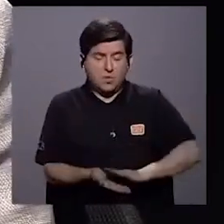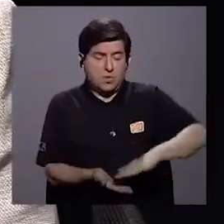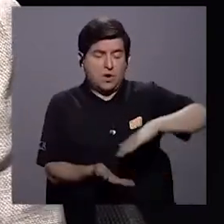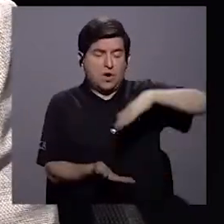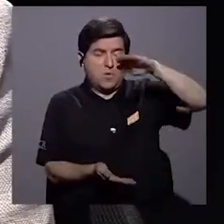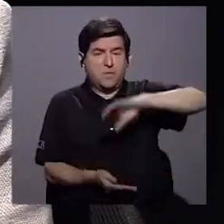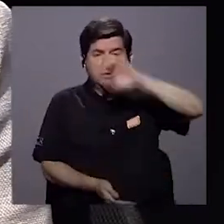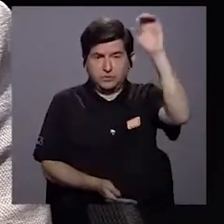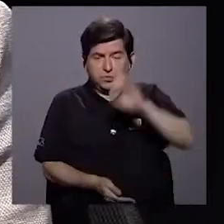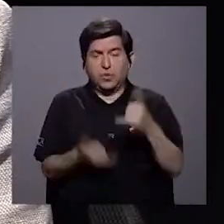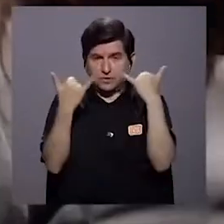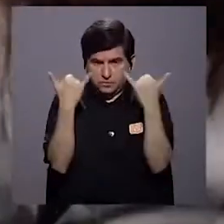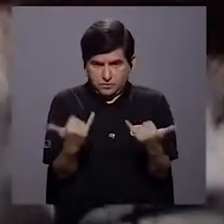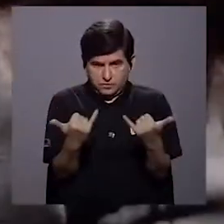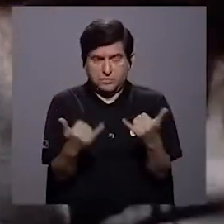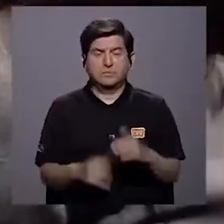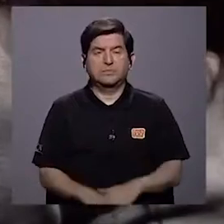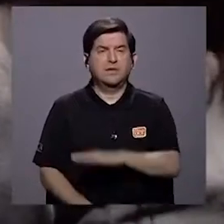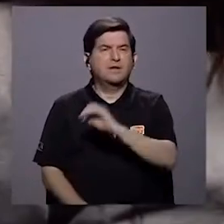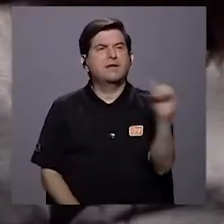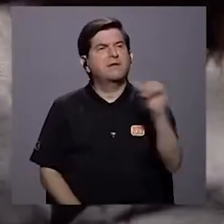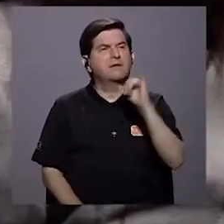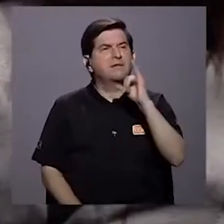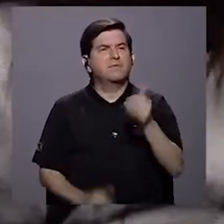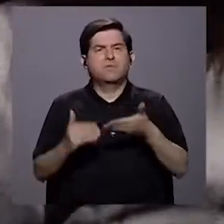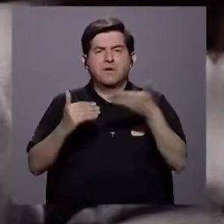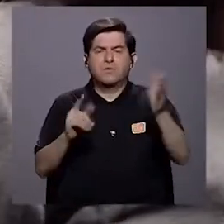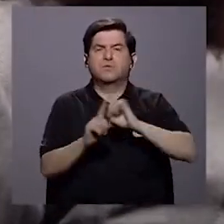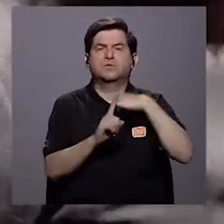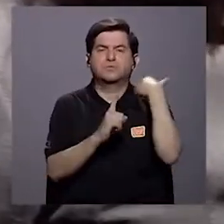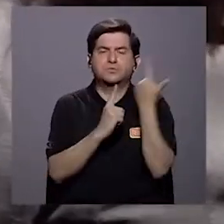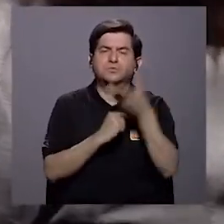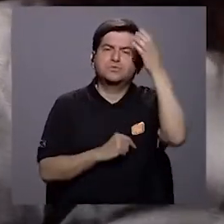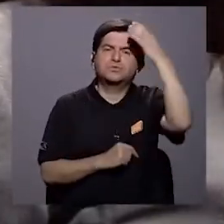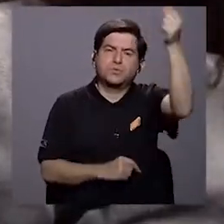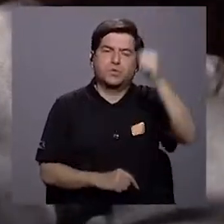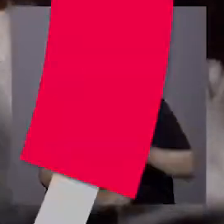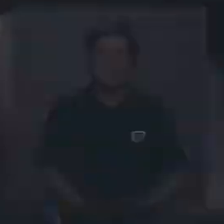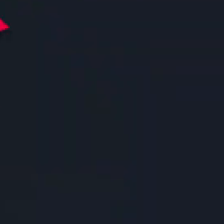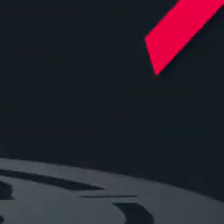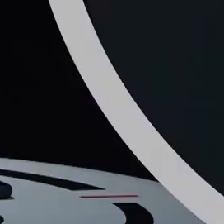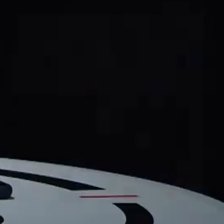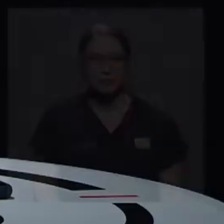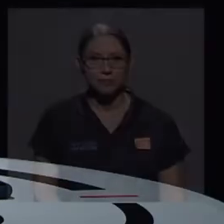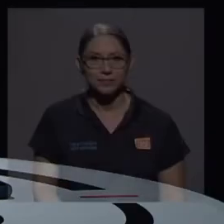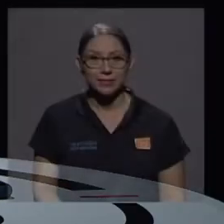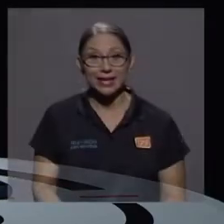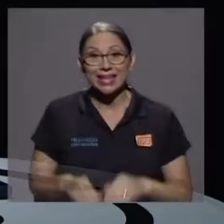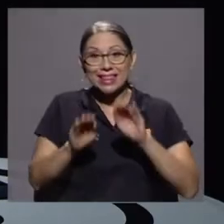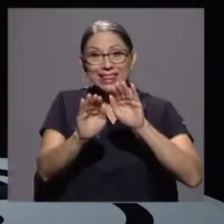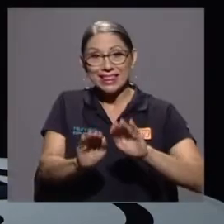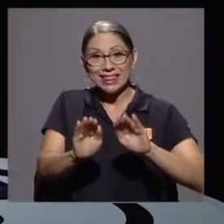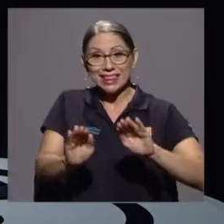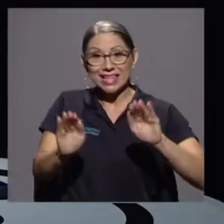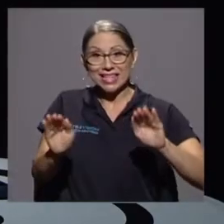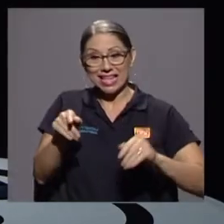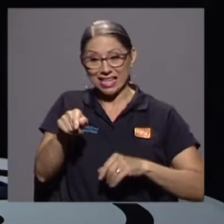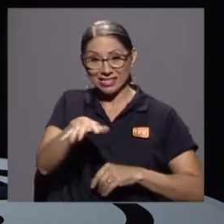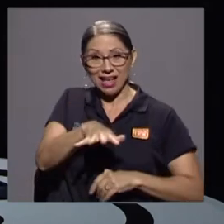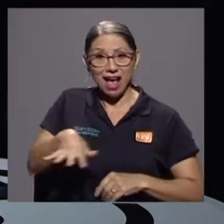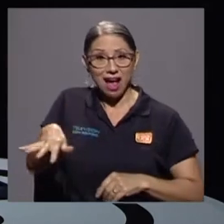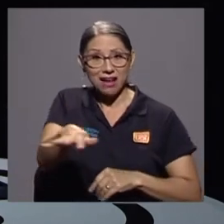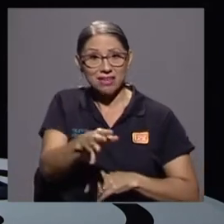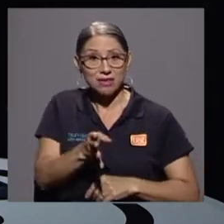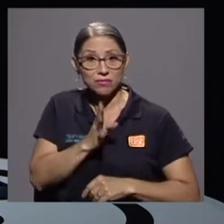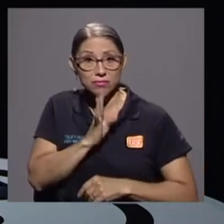incremento de la tasa que tenemos. Y ciertamente también hay aspectos sociales y culturales. La niñez en esta mesa de 360 es